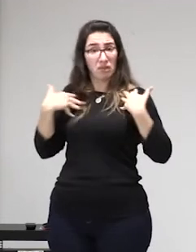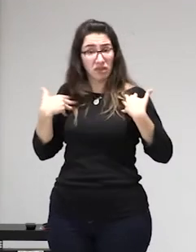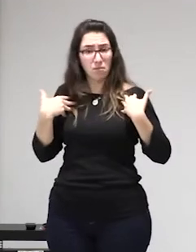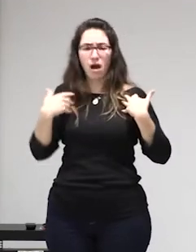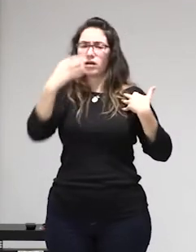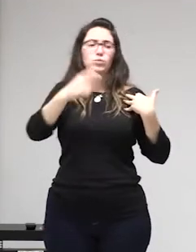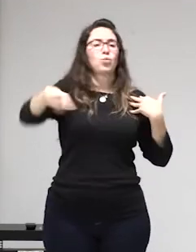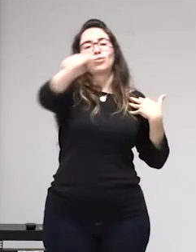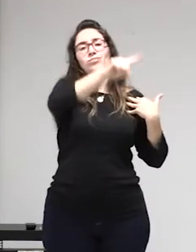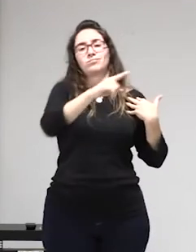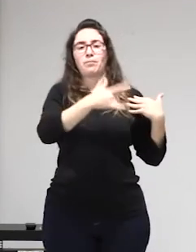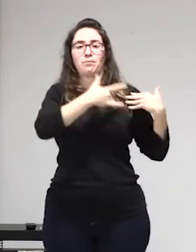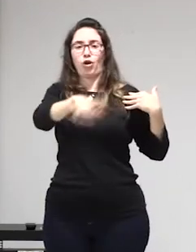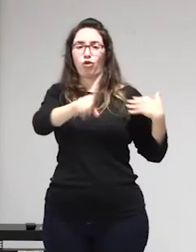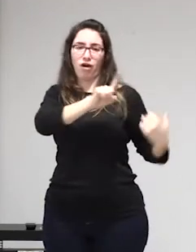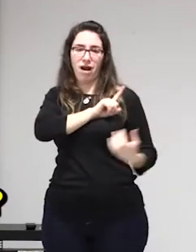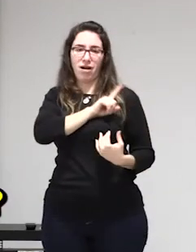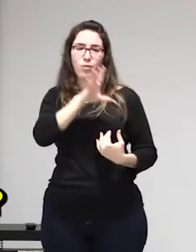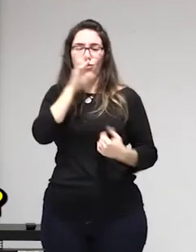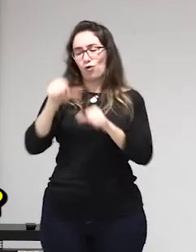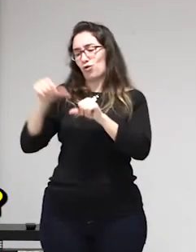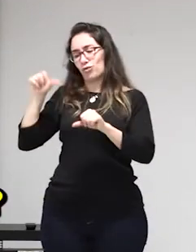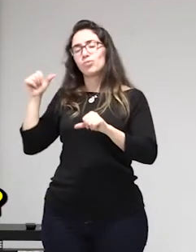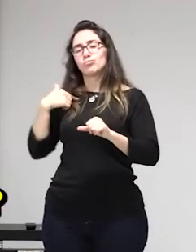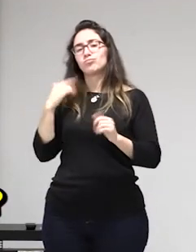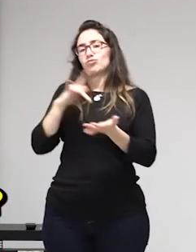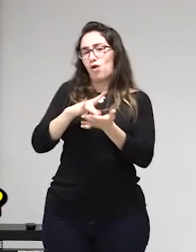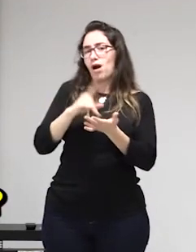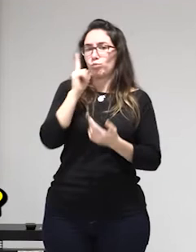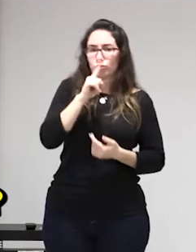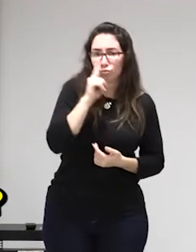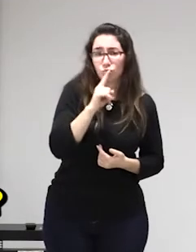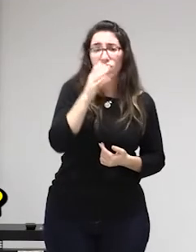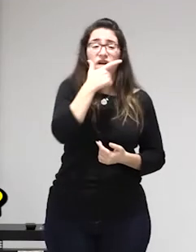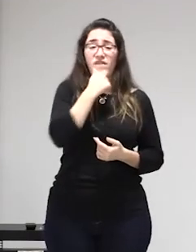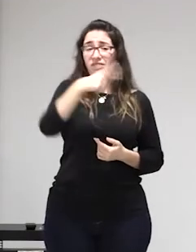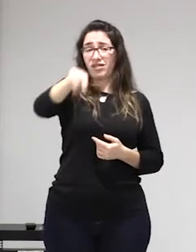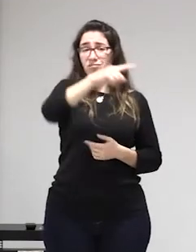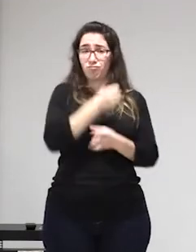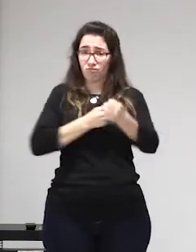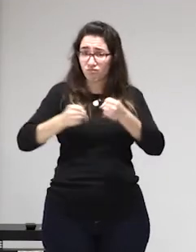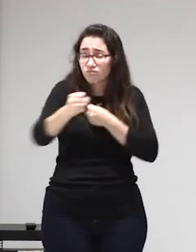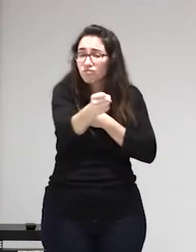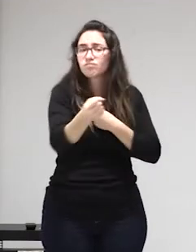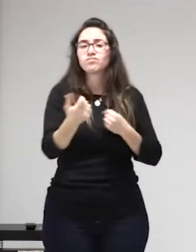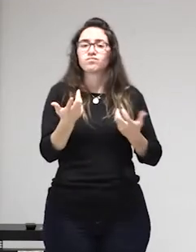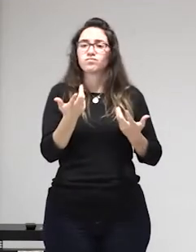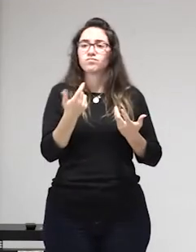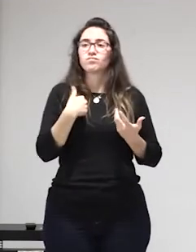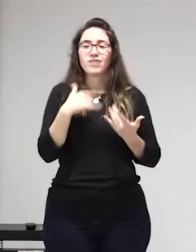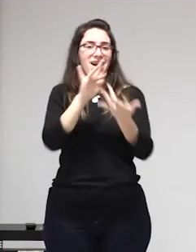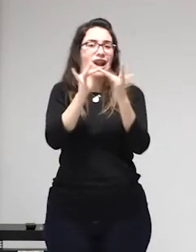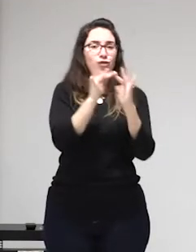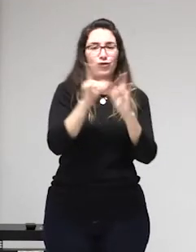que lo nombramos tal cual y a mí me apetece ejerces la prostitución libremente ¿cuál es tu situación? ahí está un